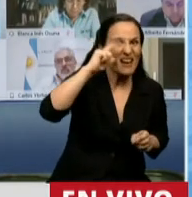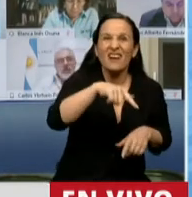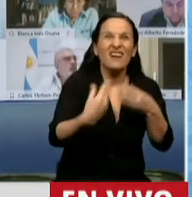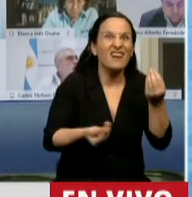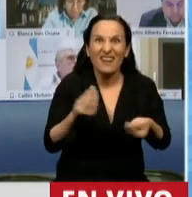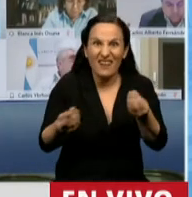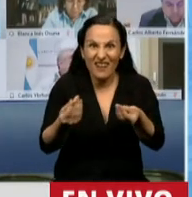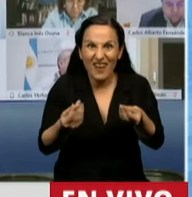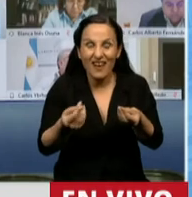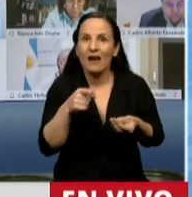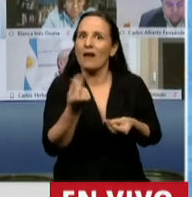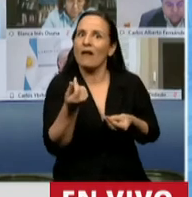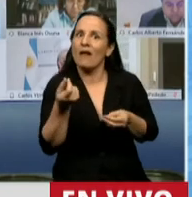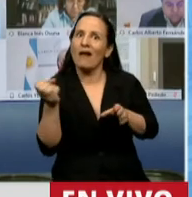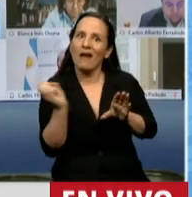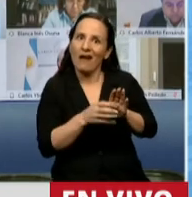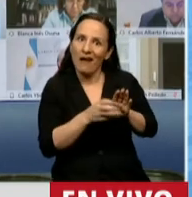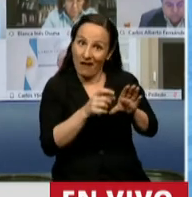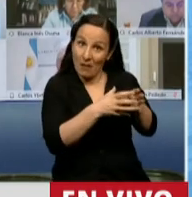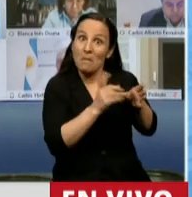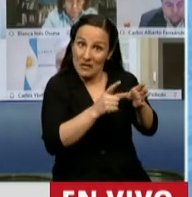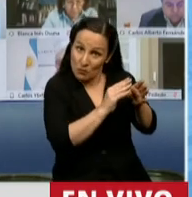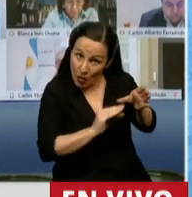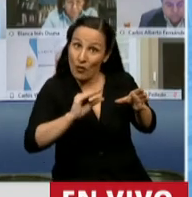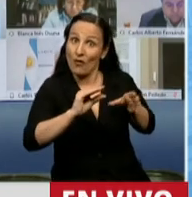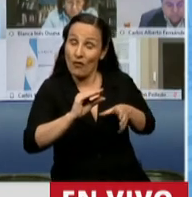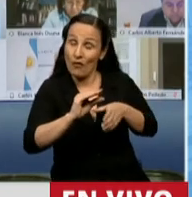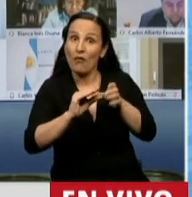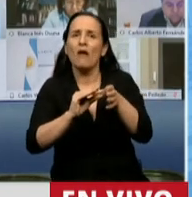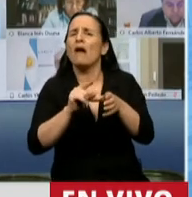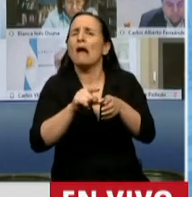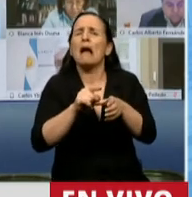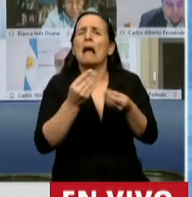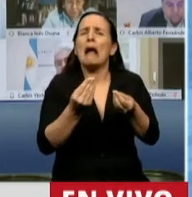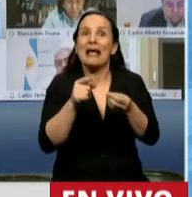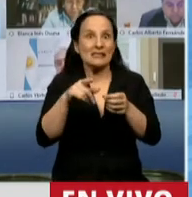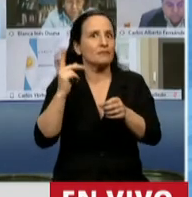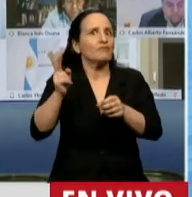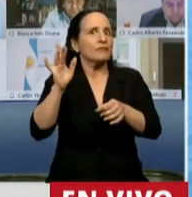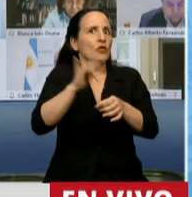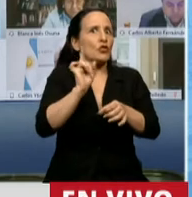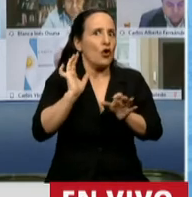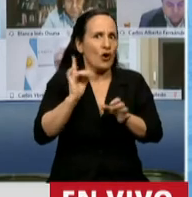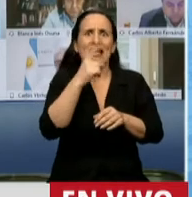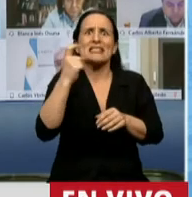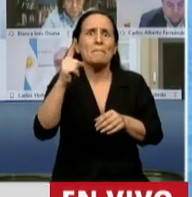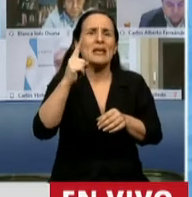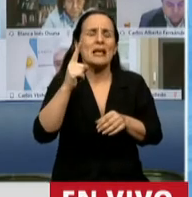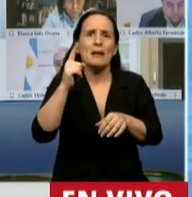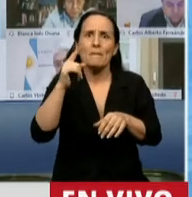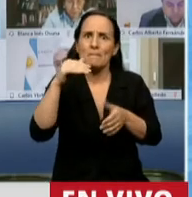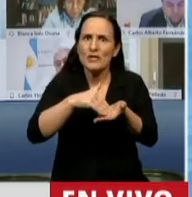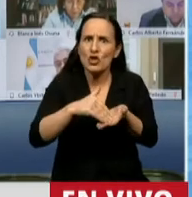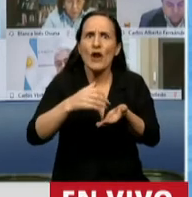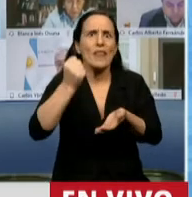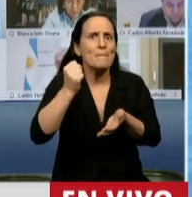por fondo del Fondo de Garantía Sustentable, es un fondo fiduciario por 100.000 millones de pesos que